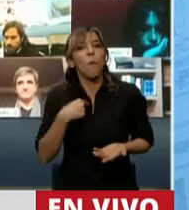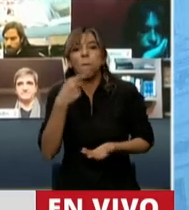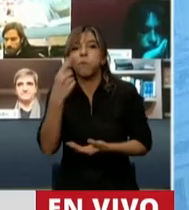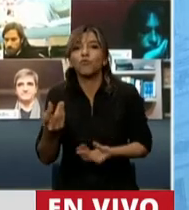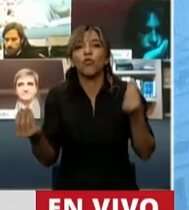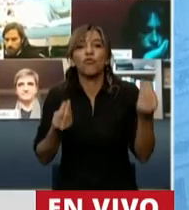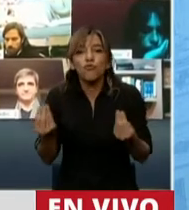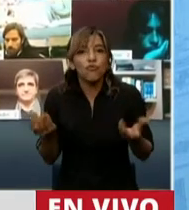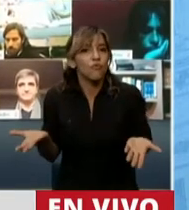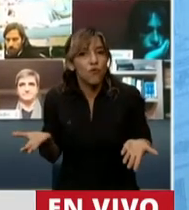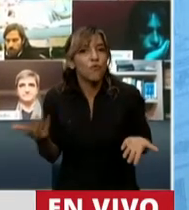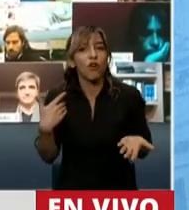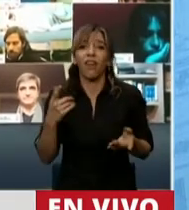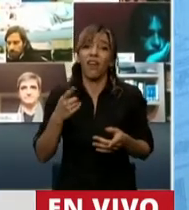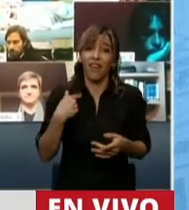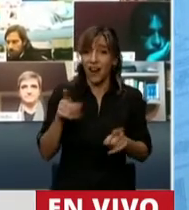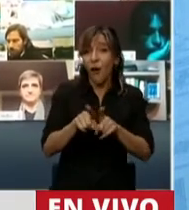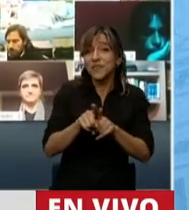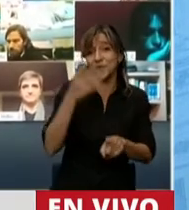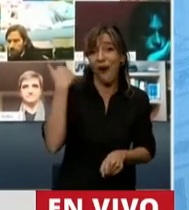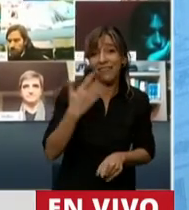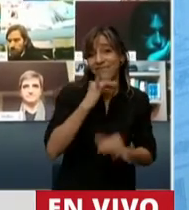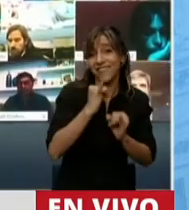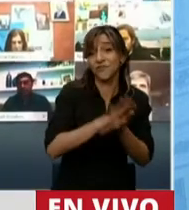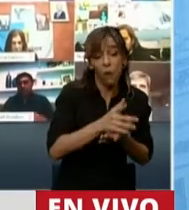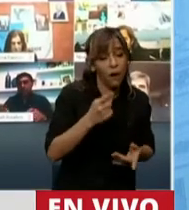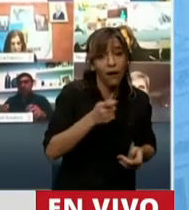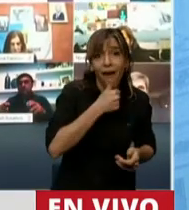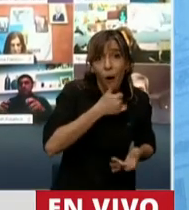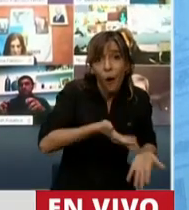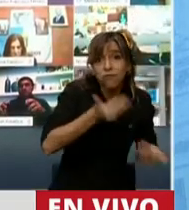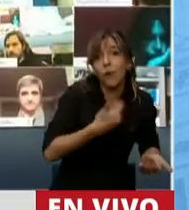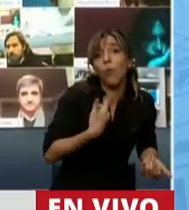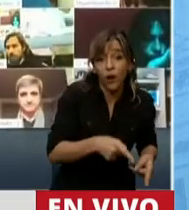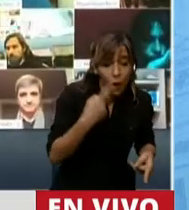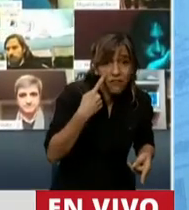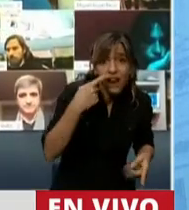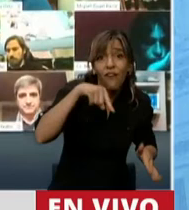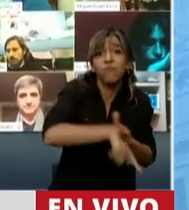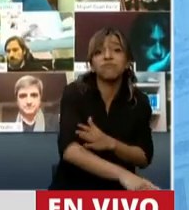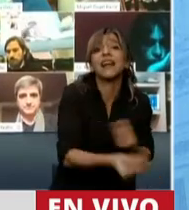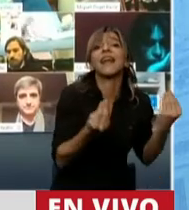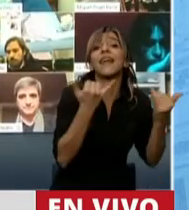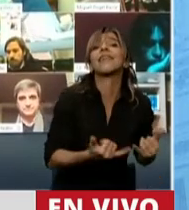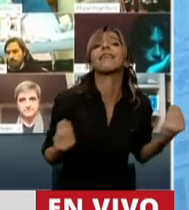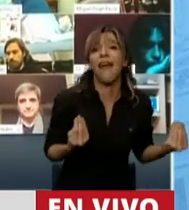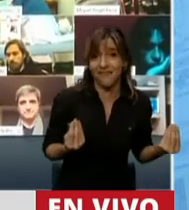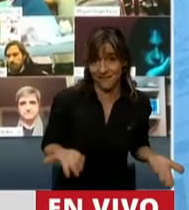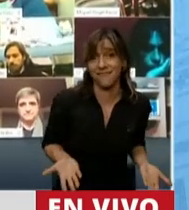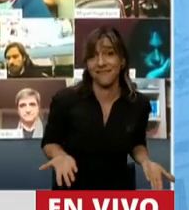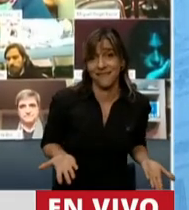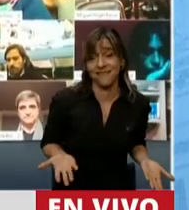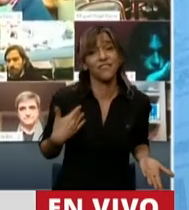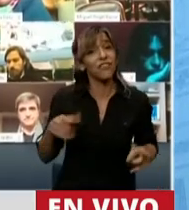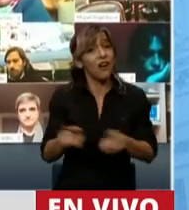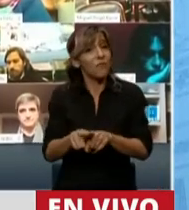todo el agua turbia y quedan las piedras malas que existen. Y el último tema está directamente relacionado con algo que he